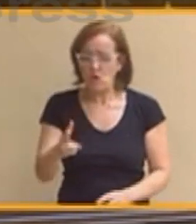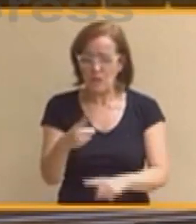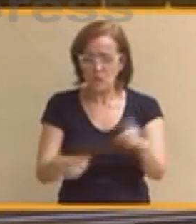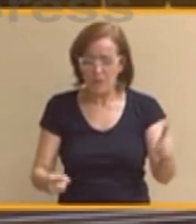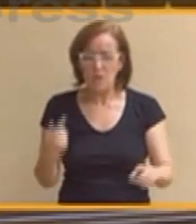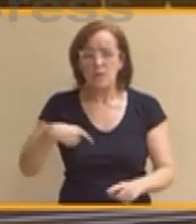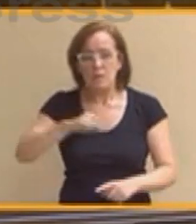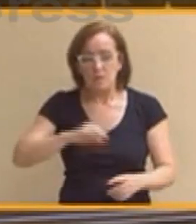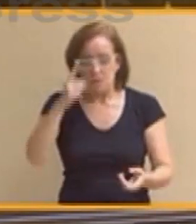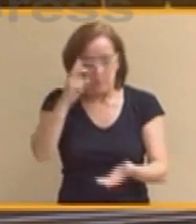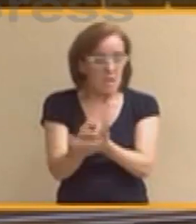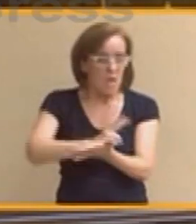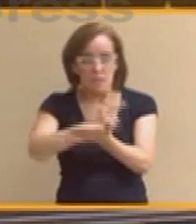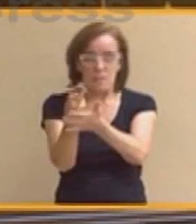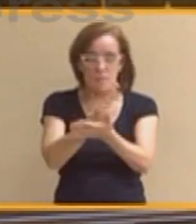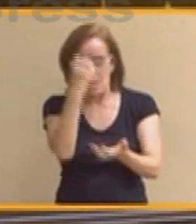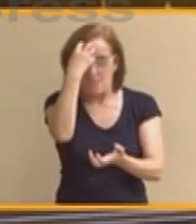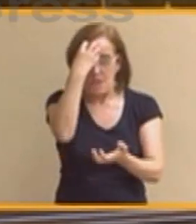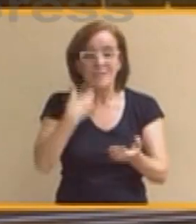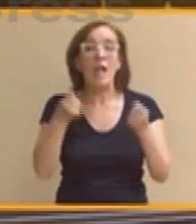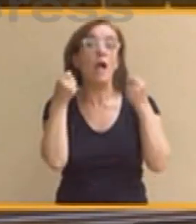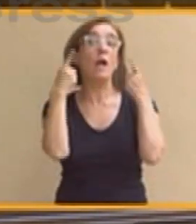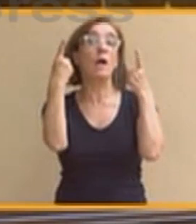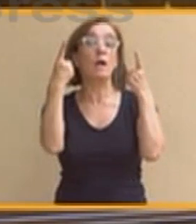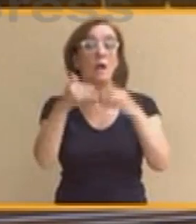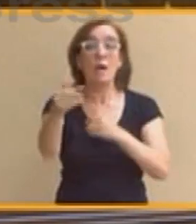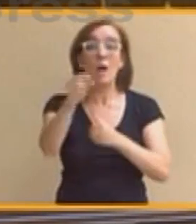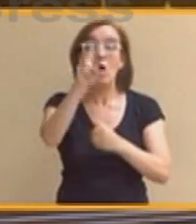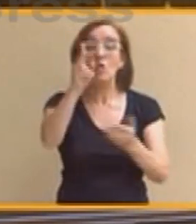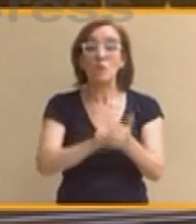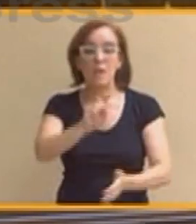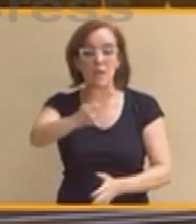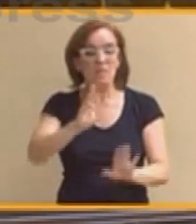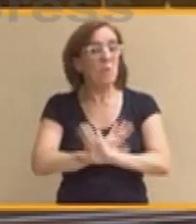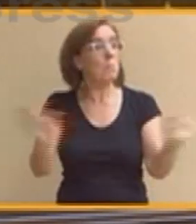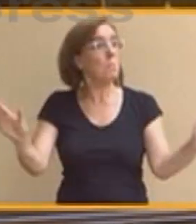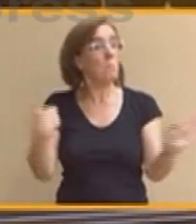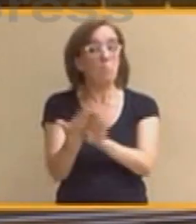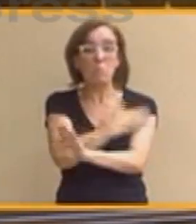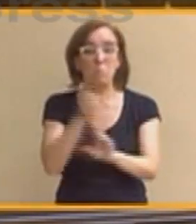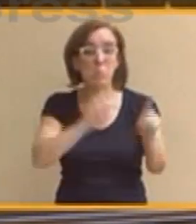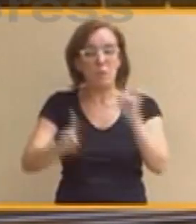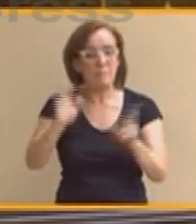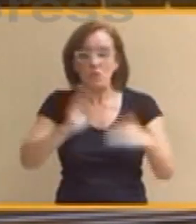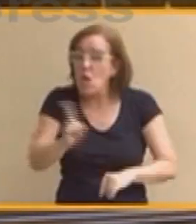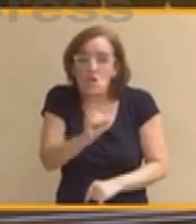pesadilla y quieren despertarse en el año 2013 como si nada hubiera ocurrido. Y eso no va a pasar.